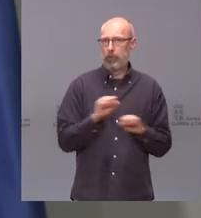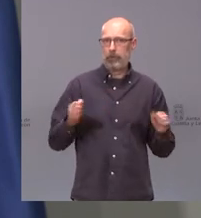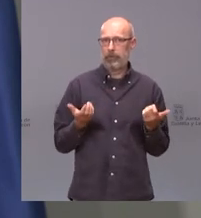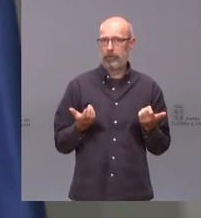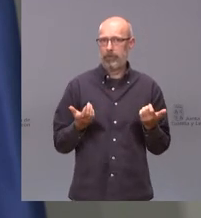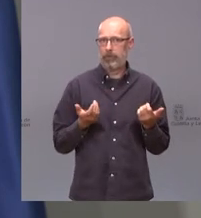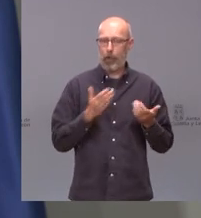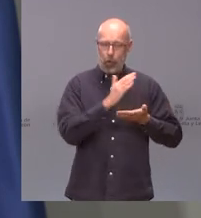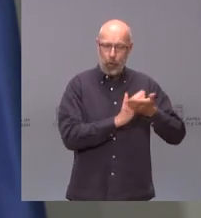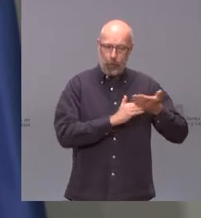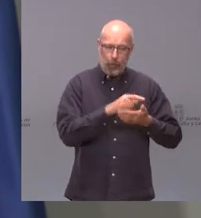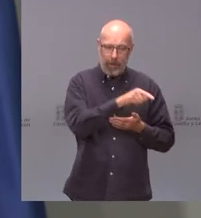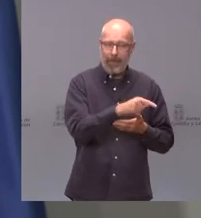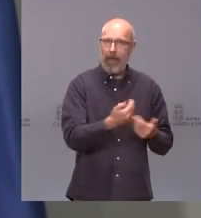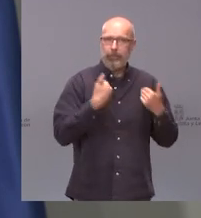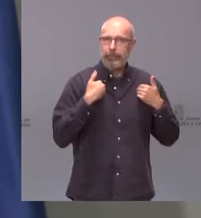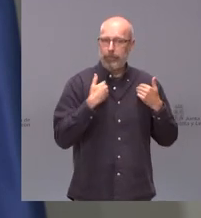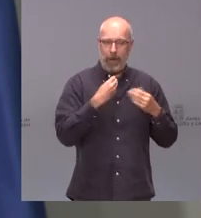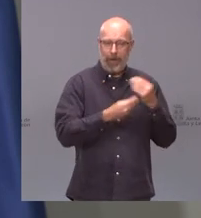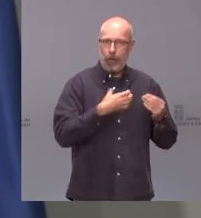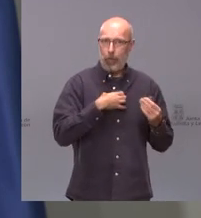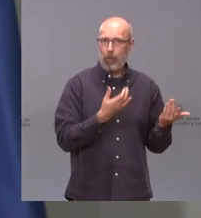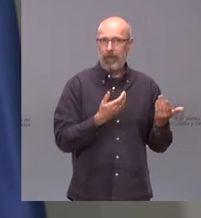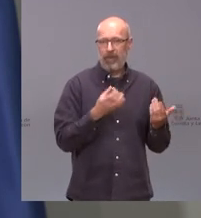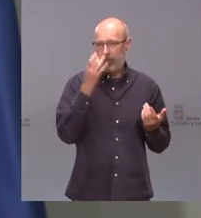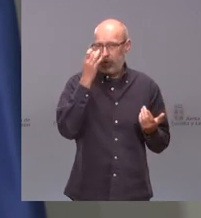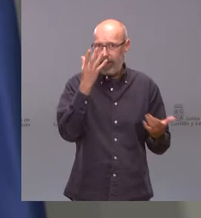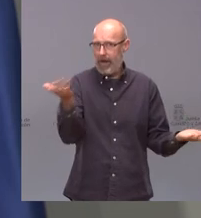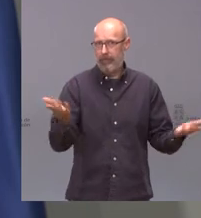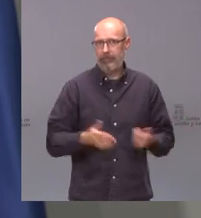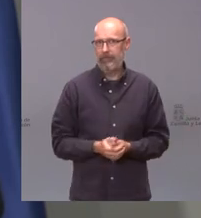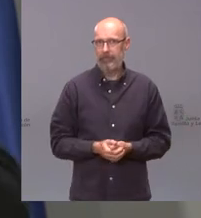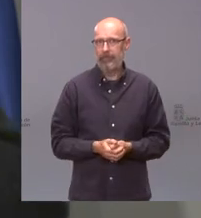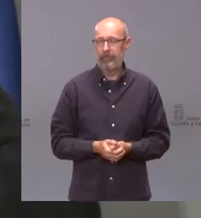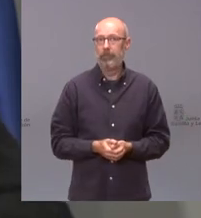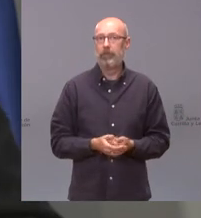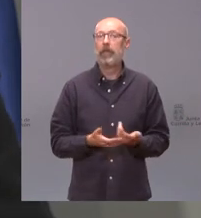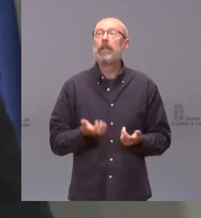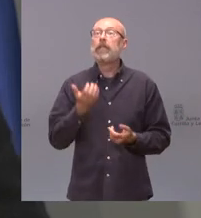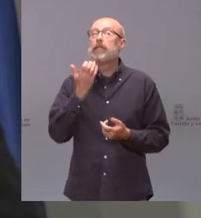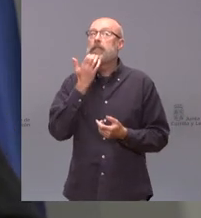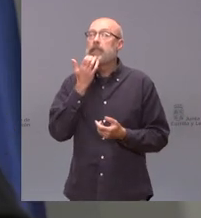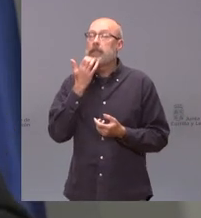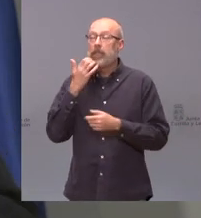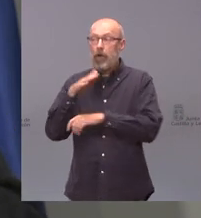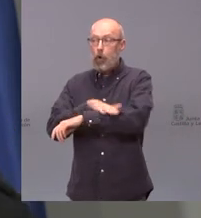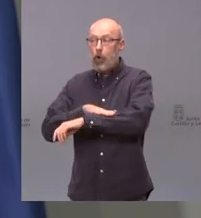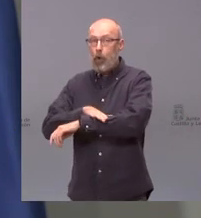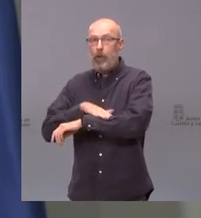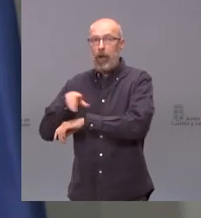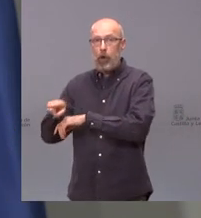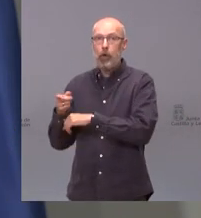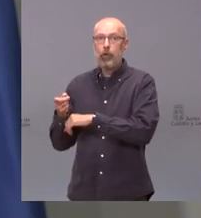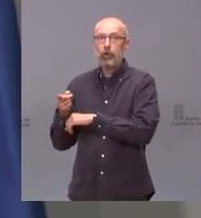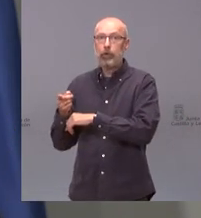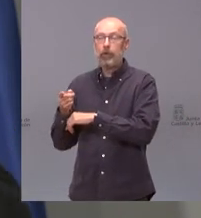comunidad es es un absurdo es un absurdo por tanto si el gobierno hace decaer